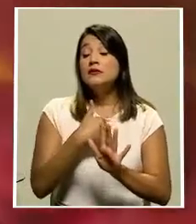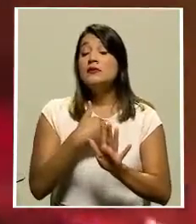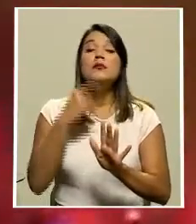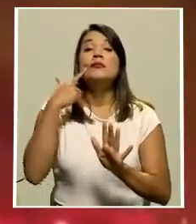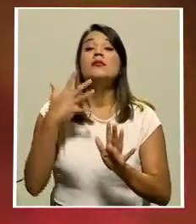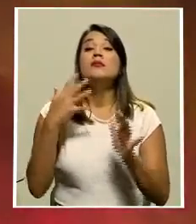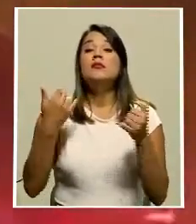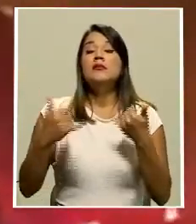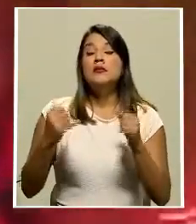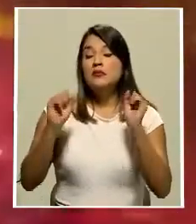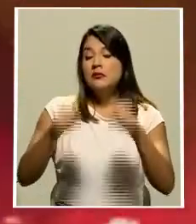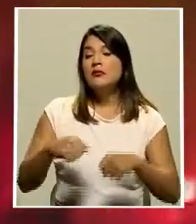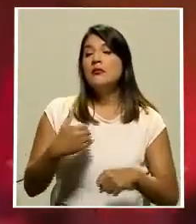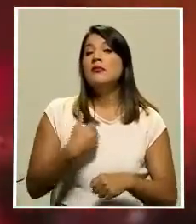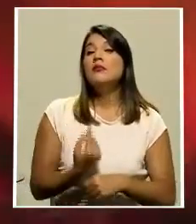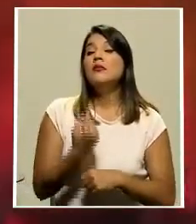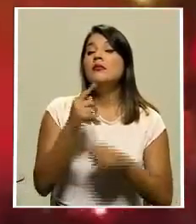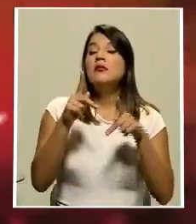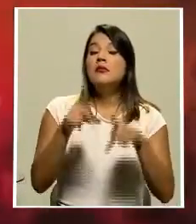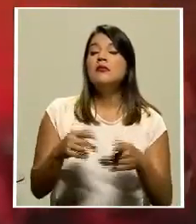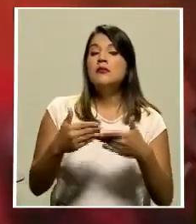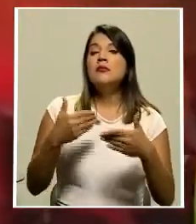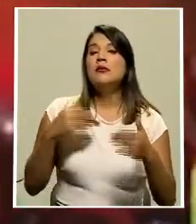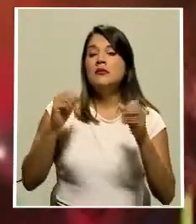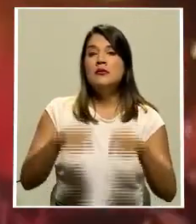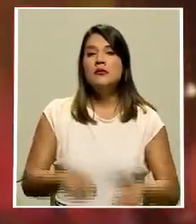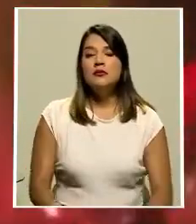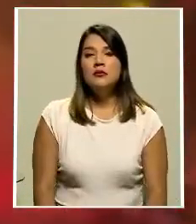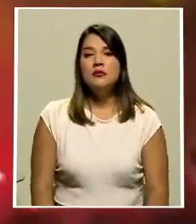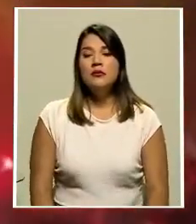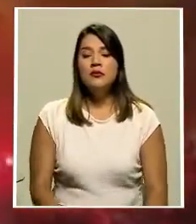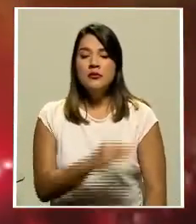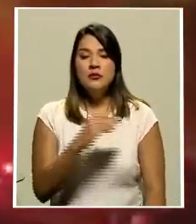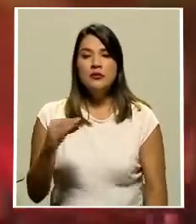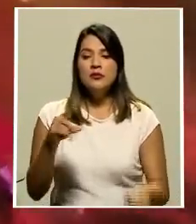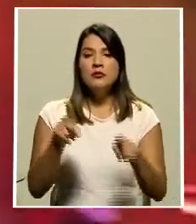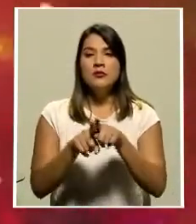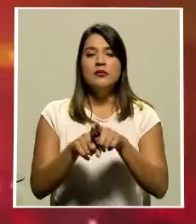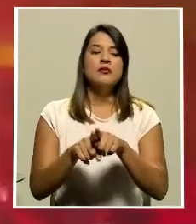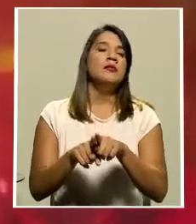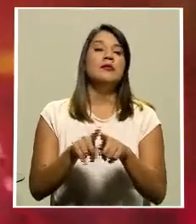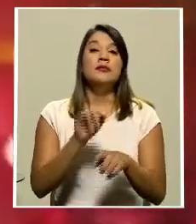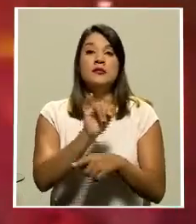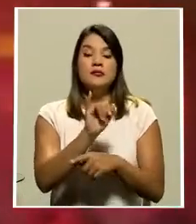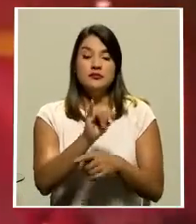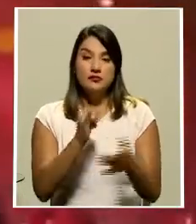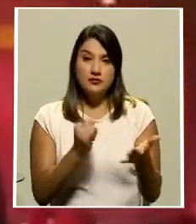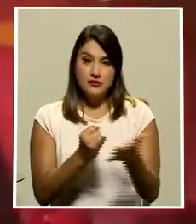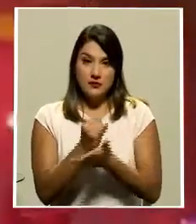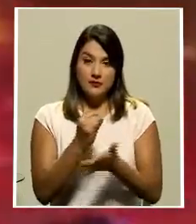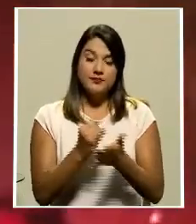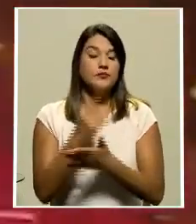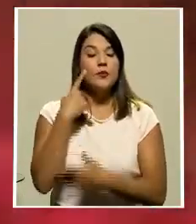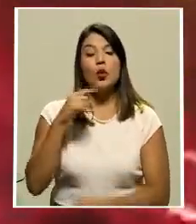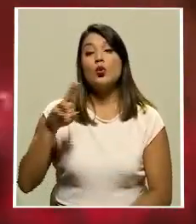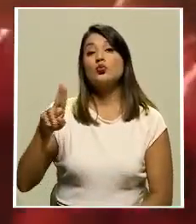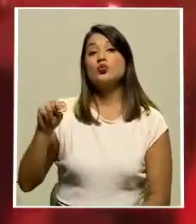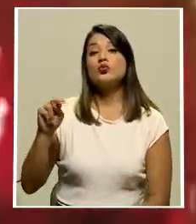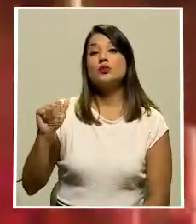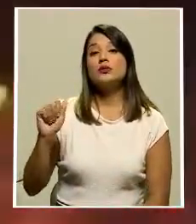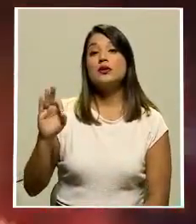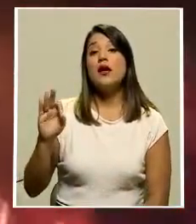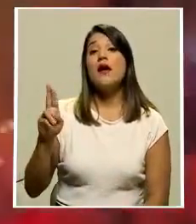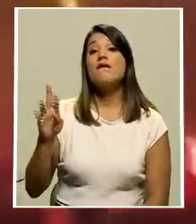los partidos cuenten con aficionados lo más pronto posible. Incluso, en dicho documento compartido por la Unafuda a los medios de comunicación,